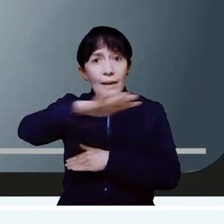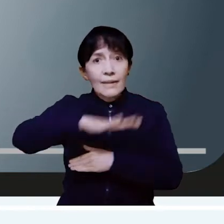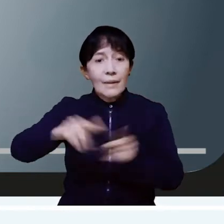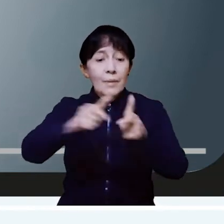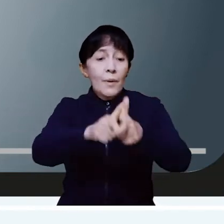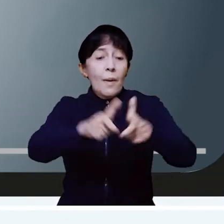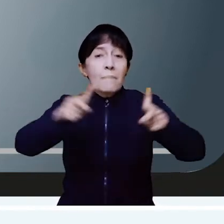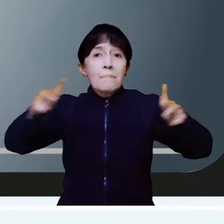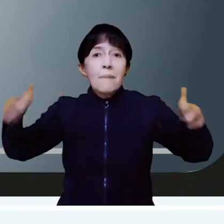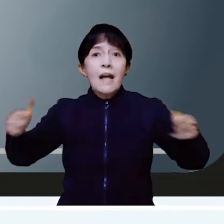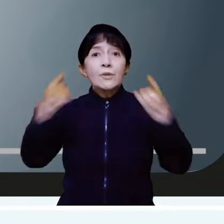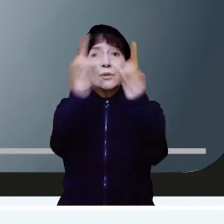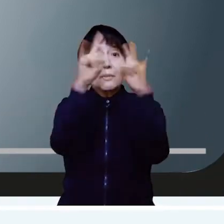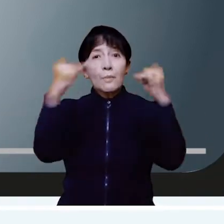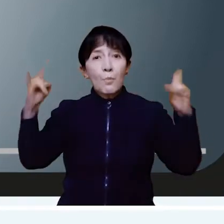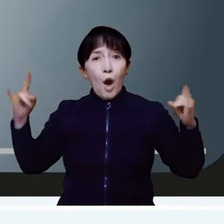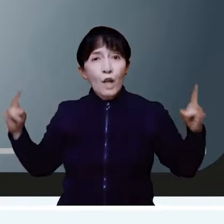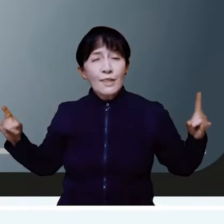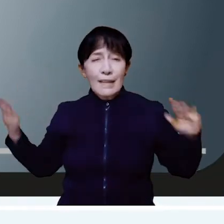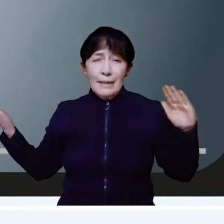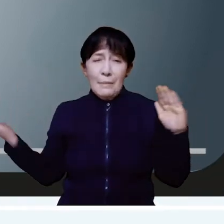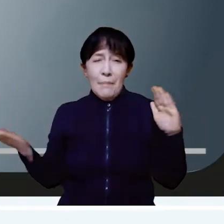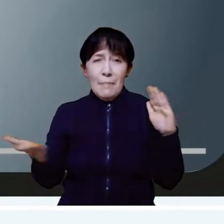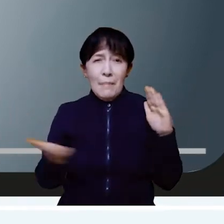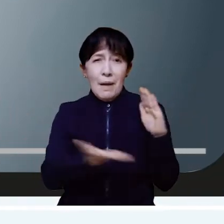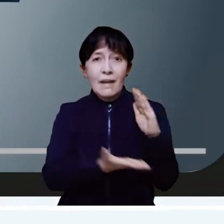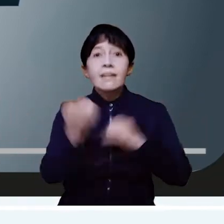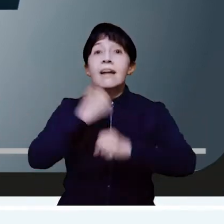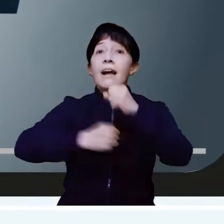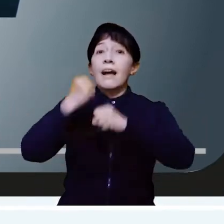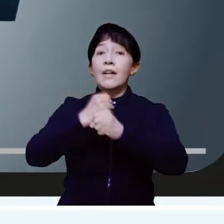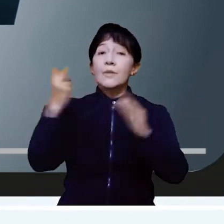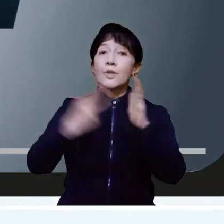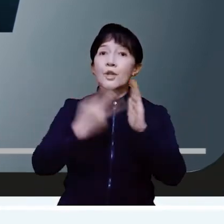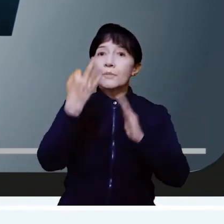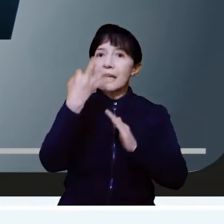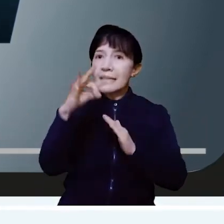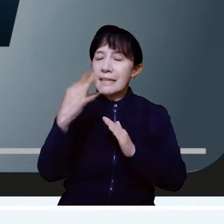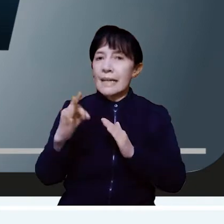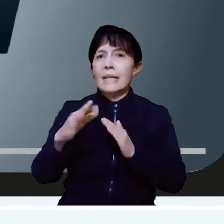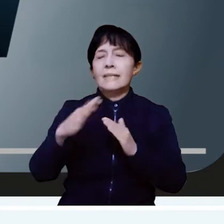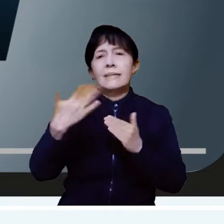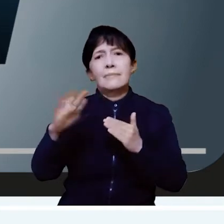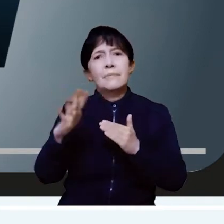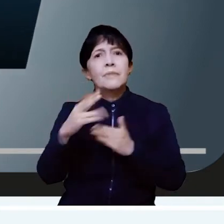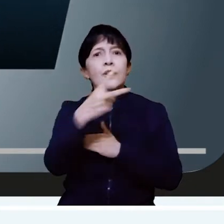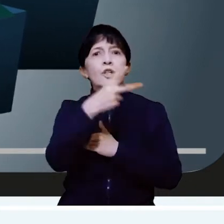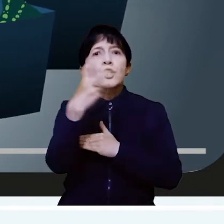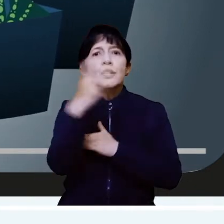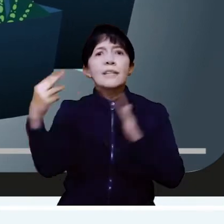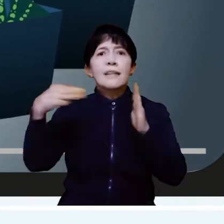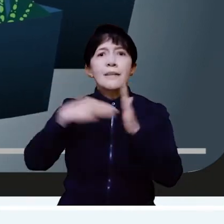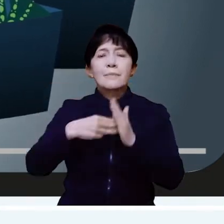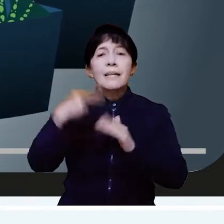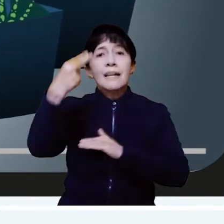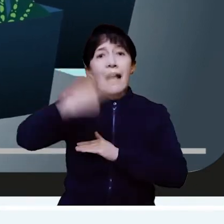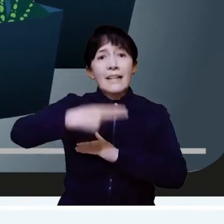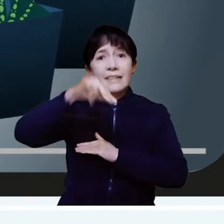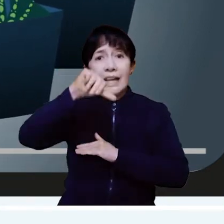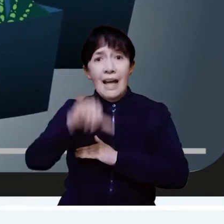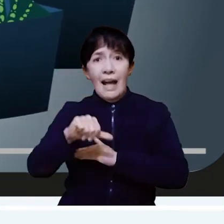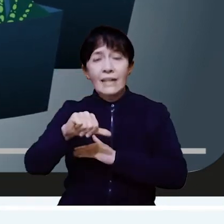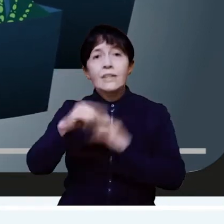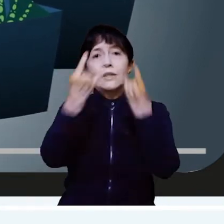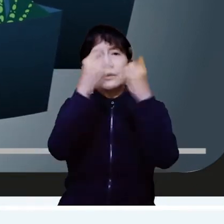mayor pérdida de bosques en Colombia. Desde 2013, se han deforestado más de 200.000 hectáreas de bosque,